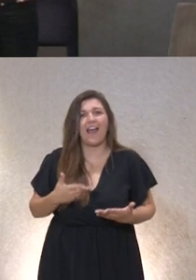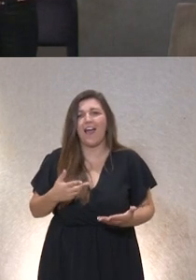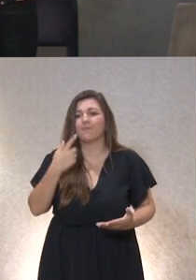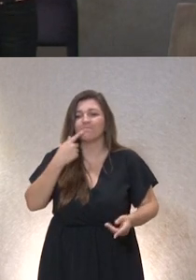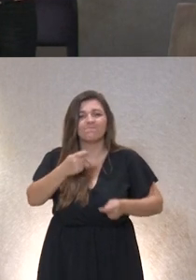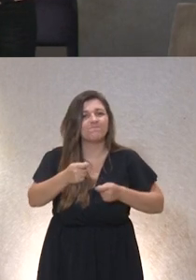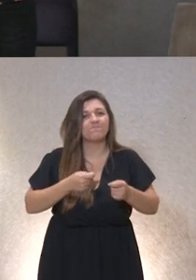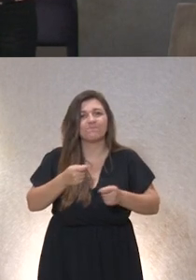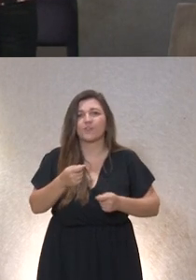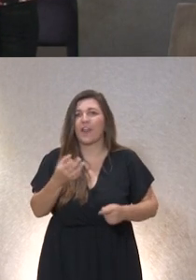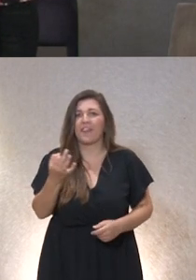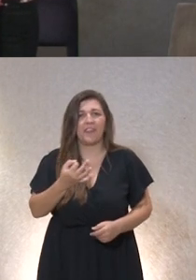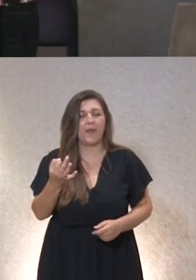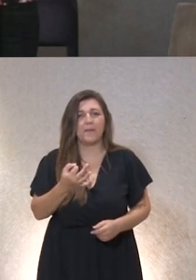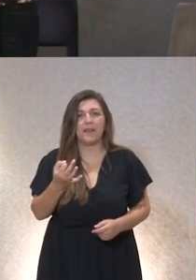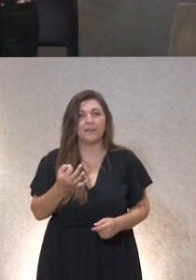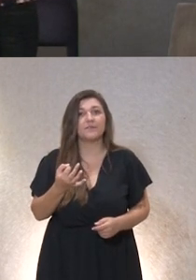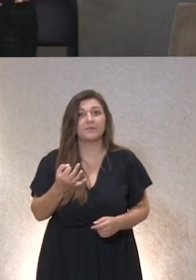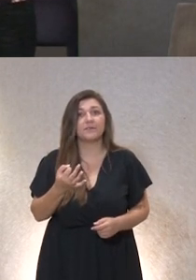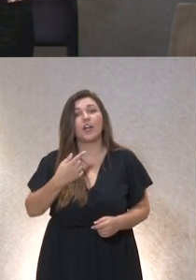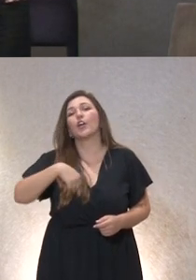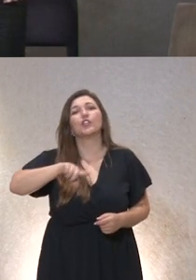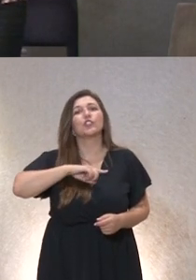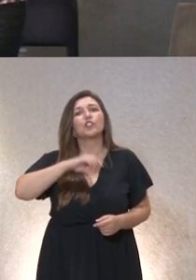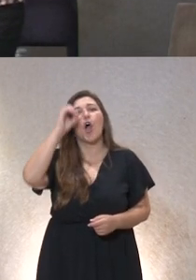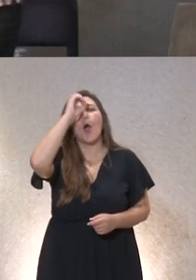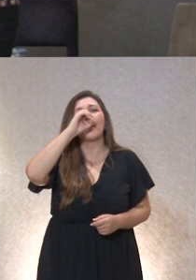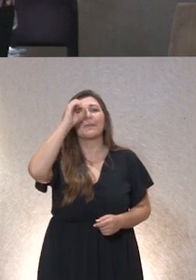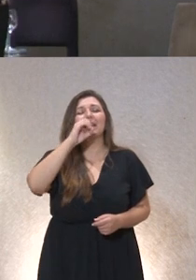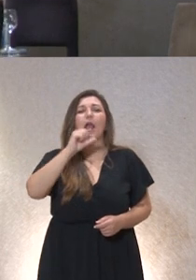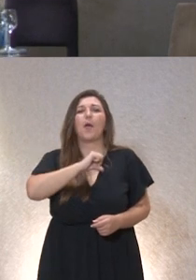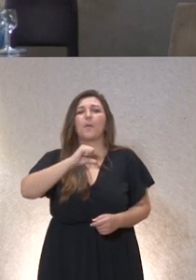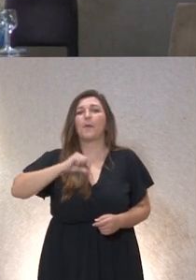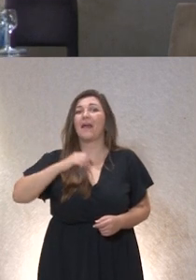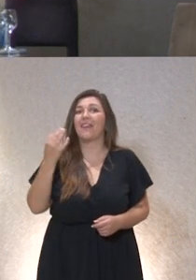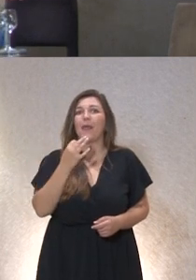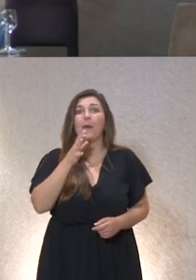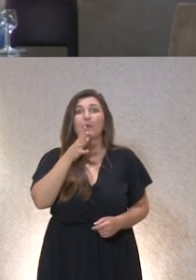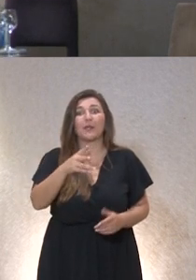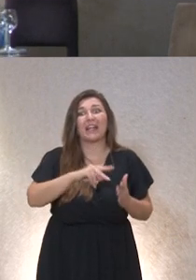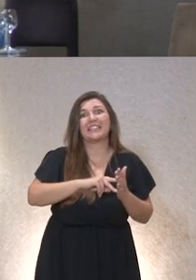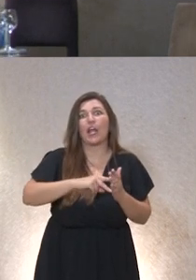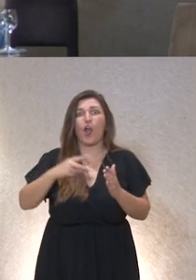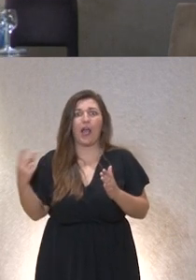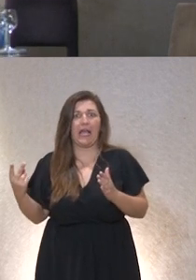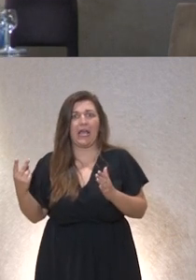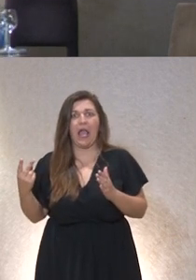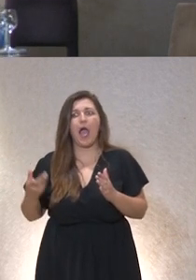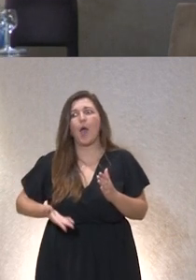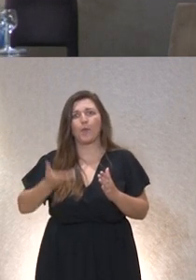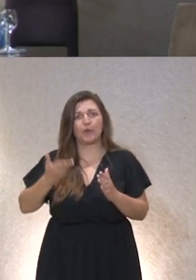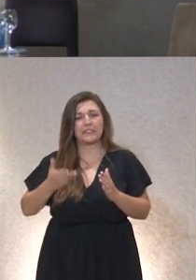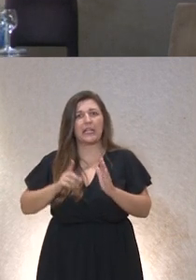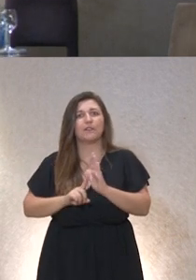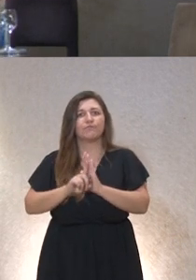manejar ya y sobre el que deberíamos tener una propia opinión porque la tecnología cada vez es más relevante y está más presente en